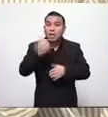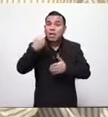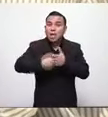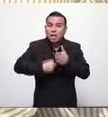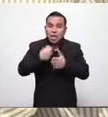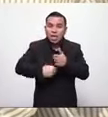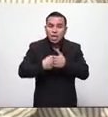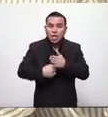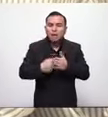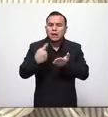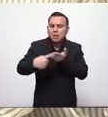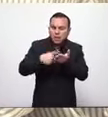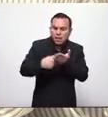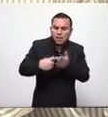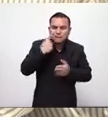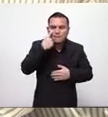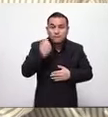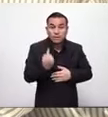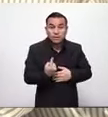que busquemos diálogo